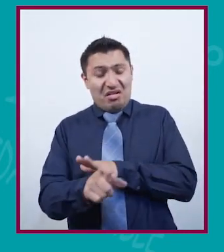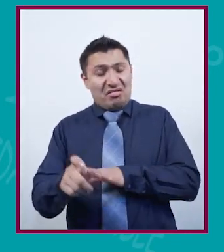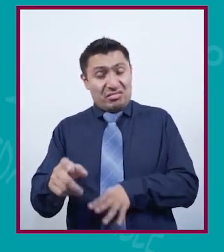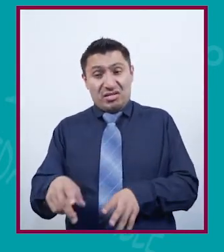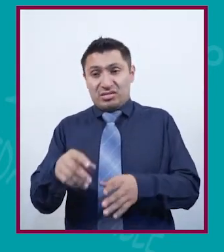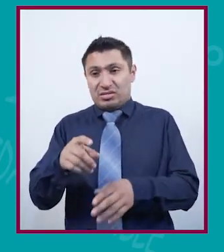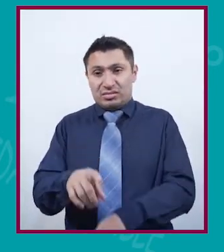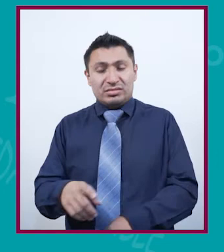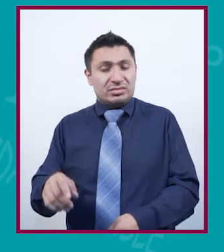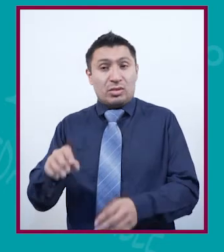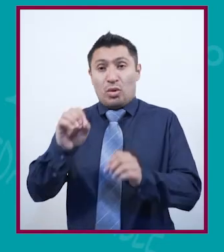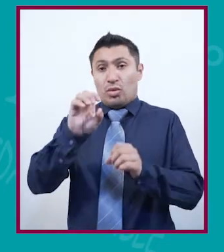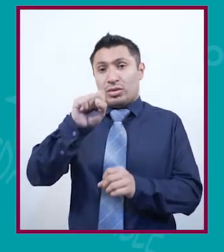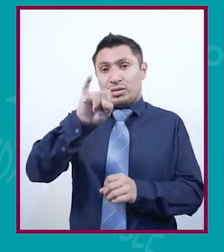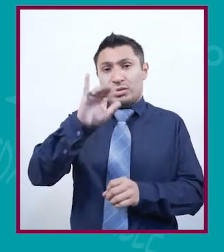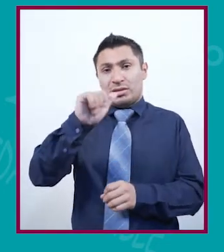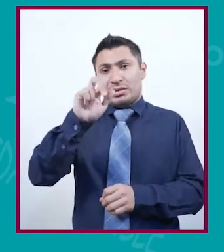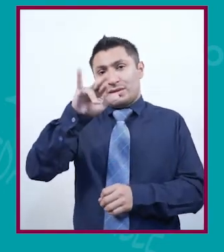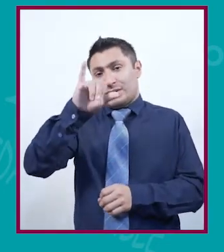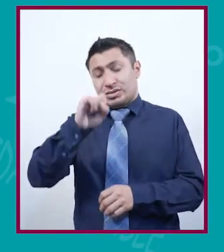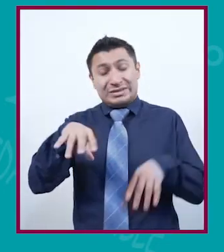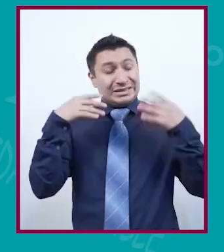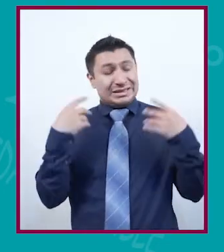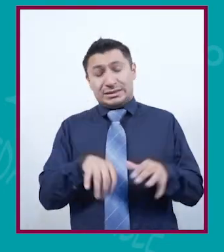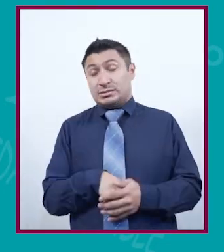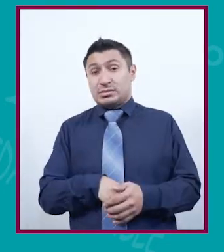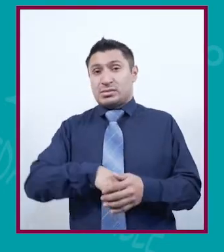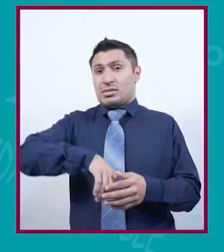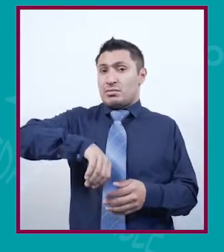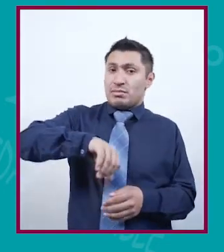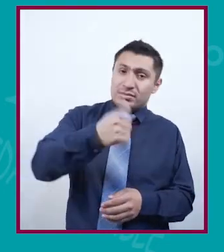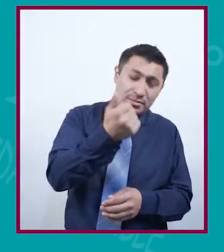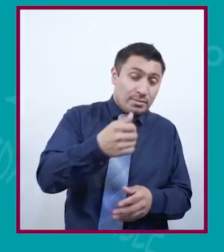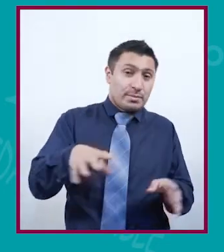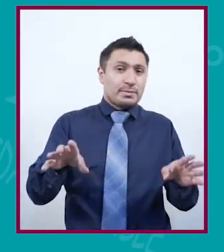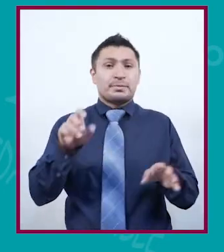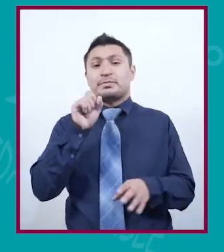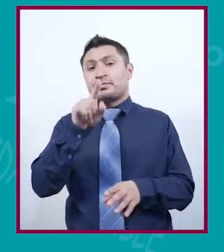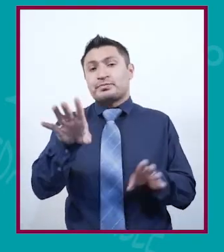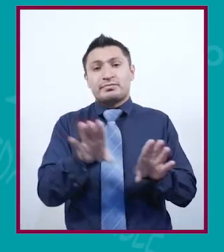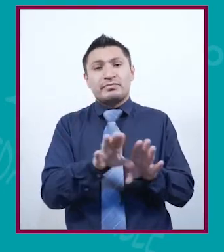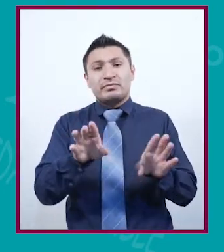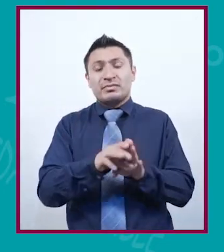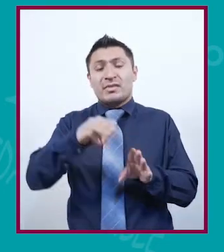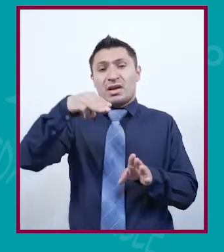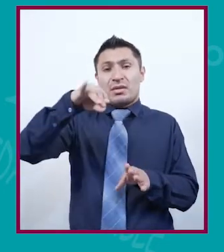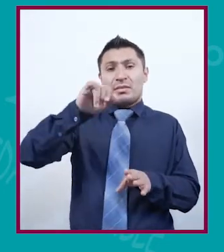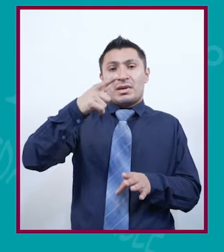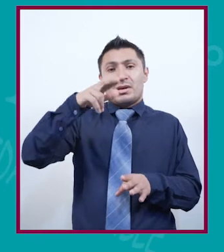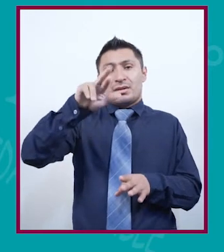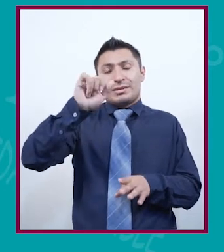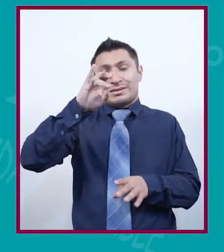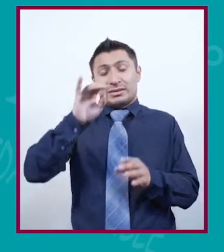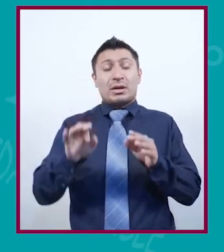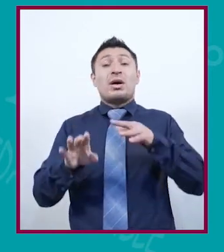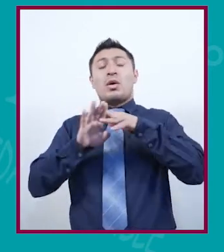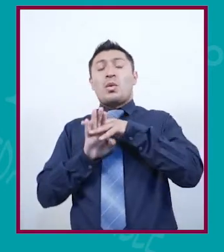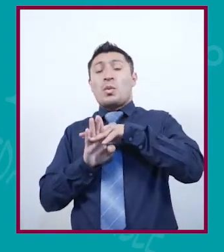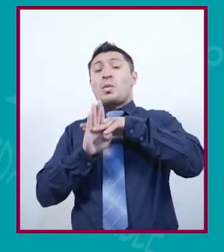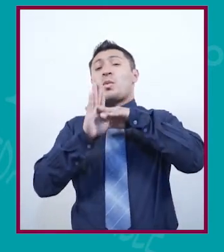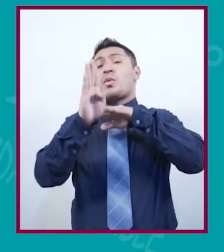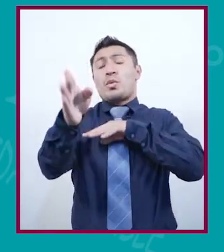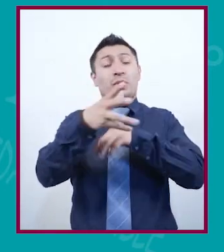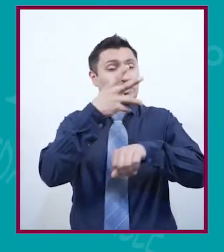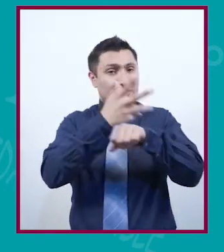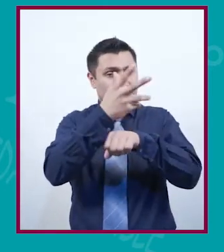traficantes, inclusive como sicarios. Otros, muchos, optaron por la migración a Estados Unidos y